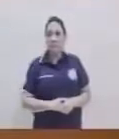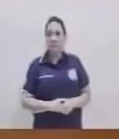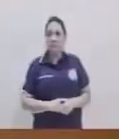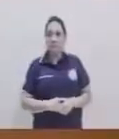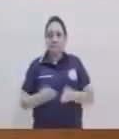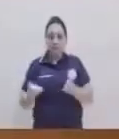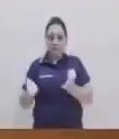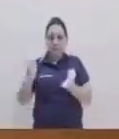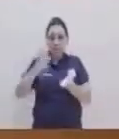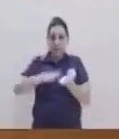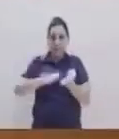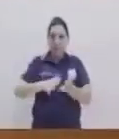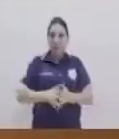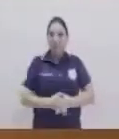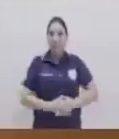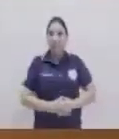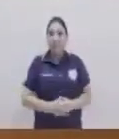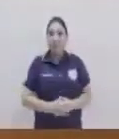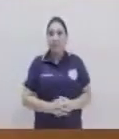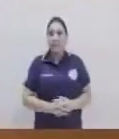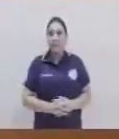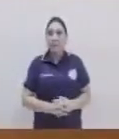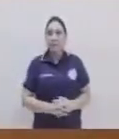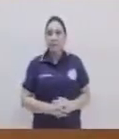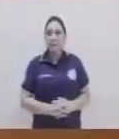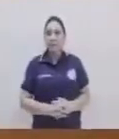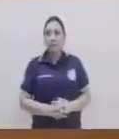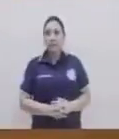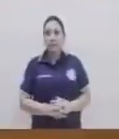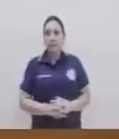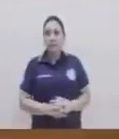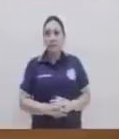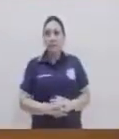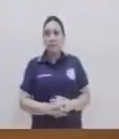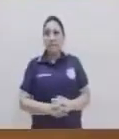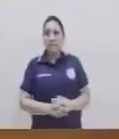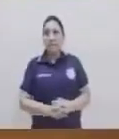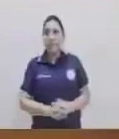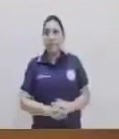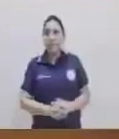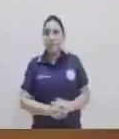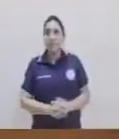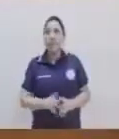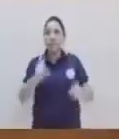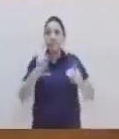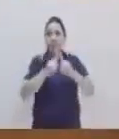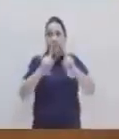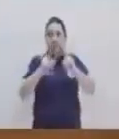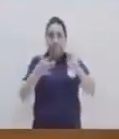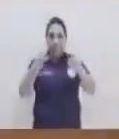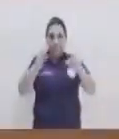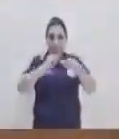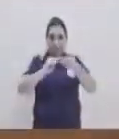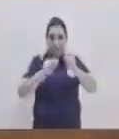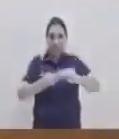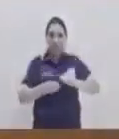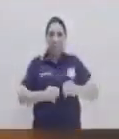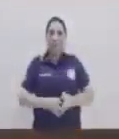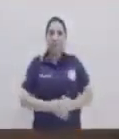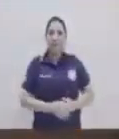punto. Que el borde de la hoja pase por el punto. Y vamos a remarcar nuestro doble.